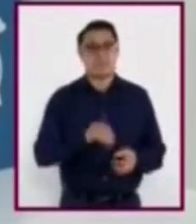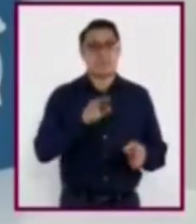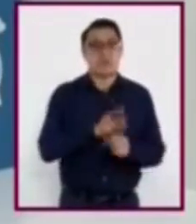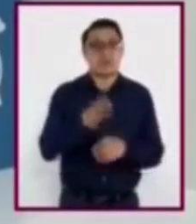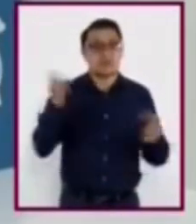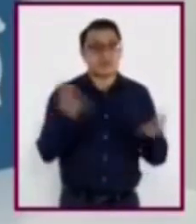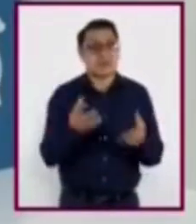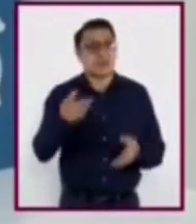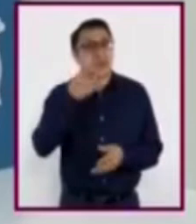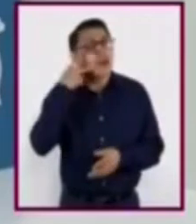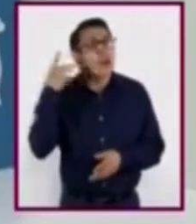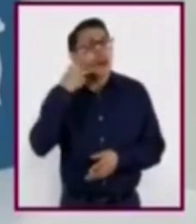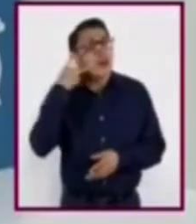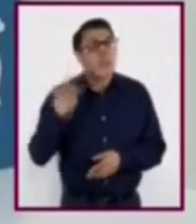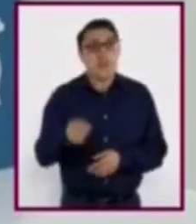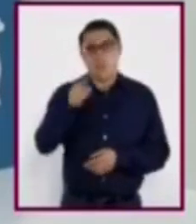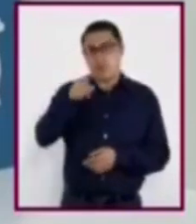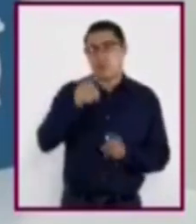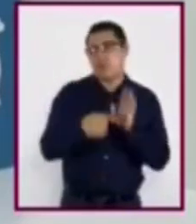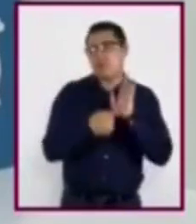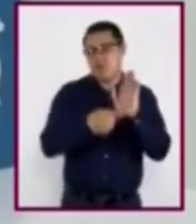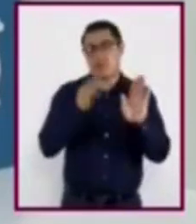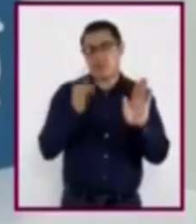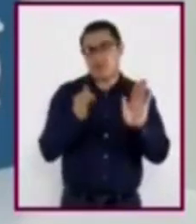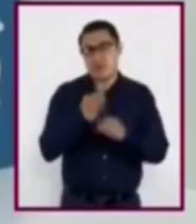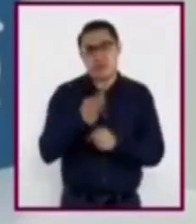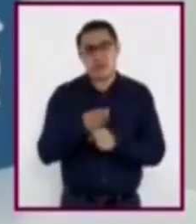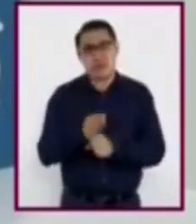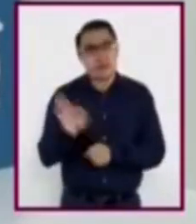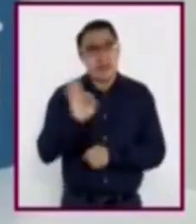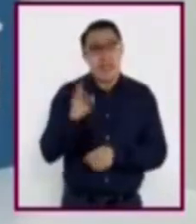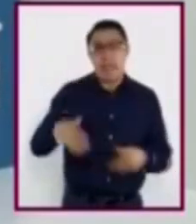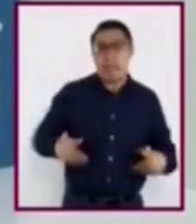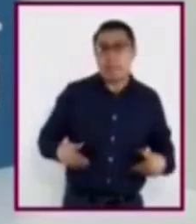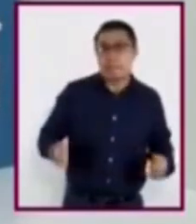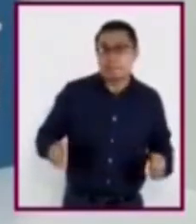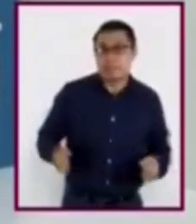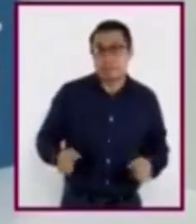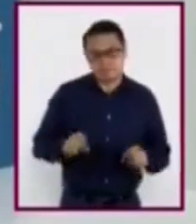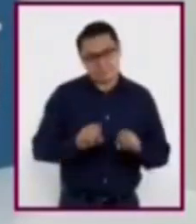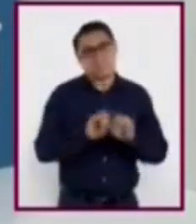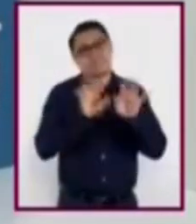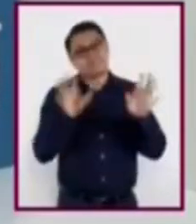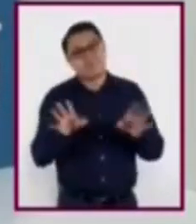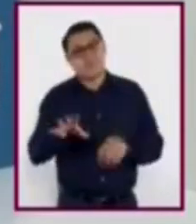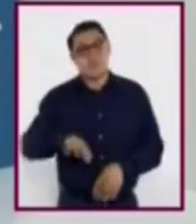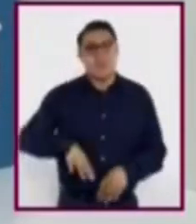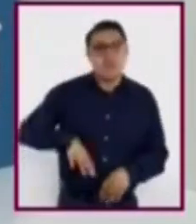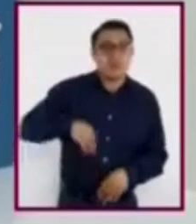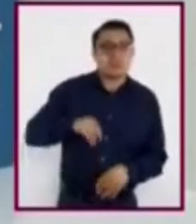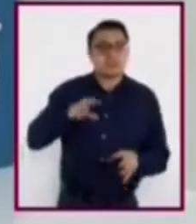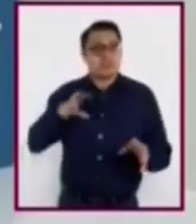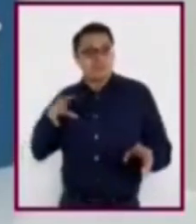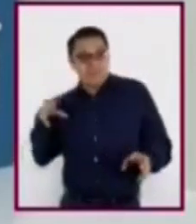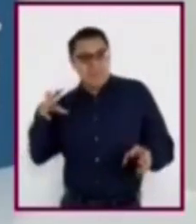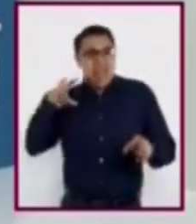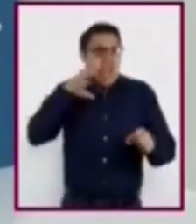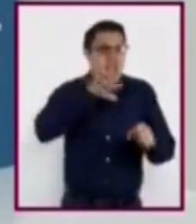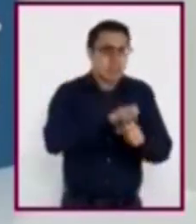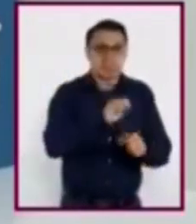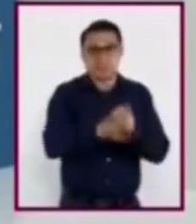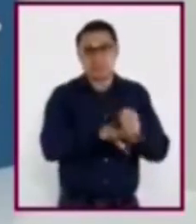hace un puma, como el que acaban de ver en la imagen, si tiene hambre? Claro, intenta cazar un animal para comer,